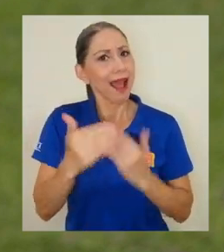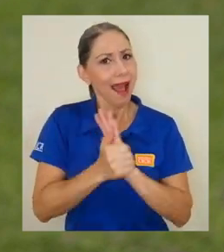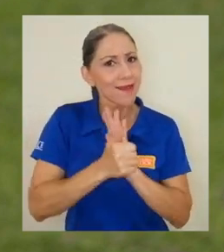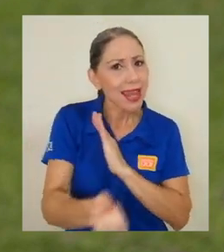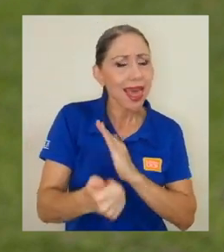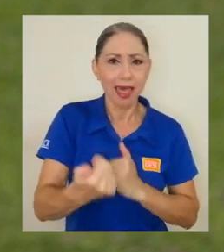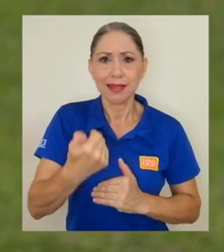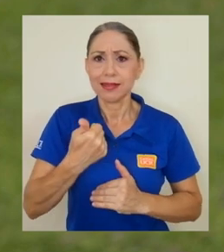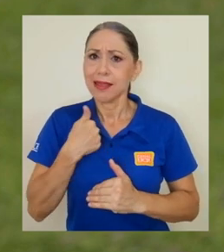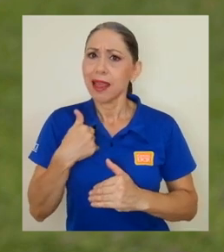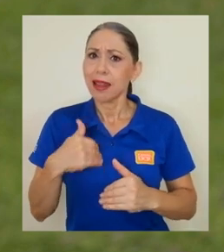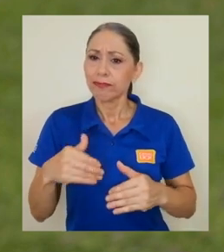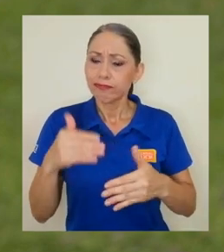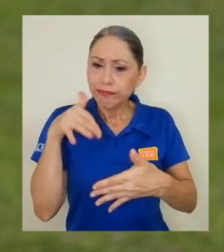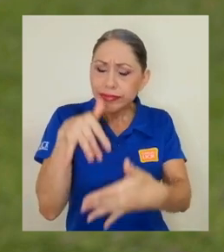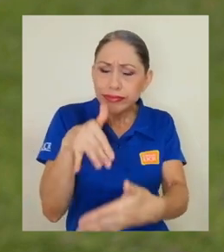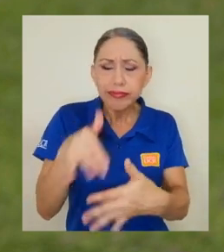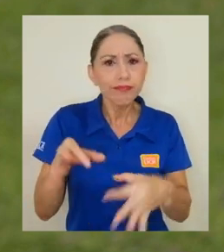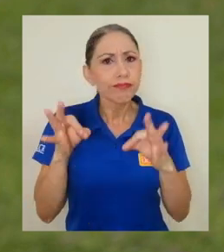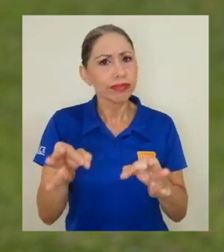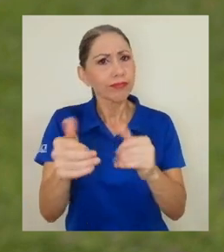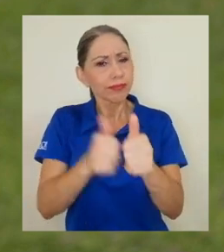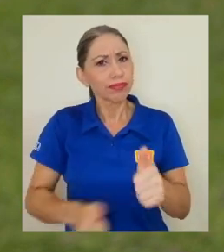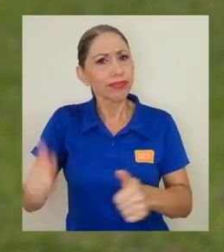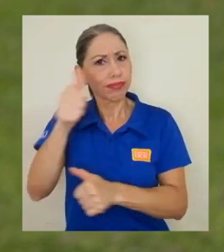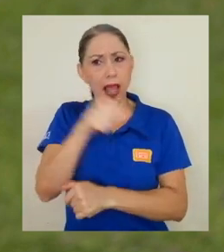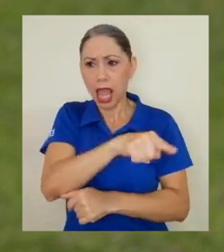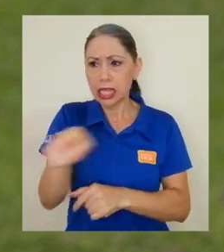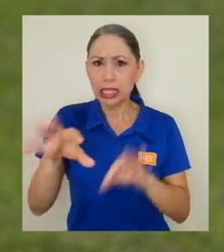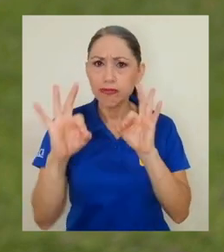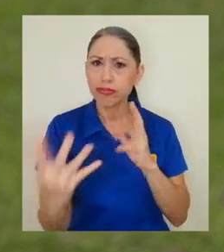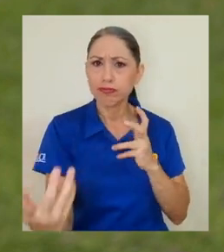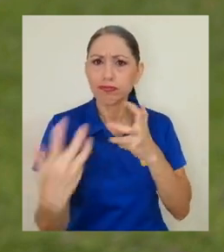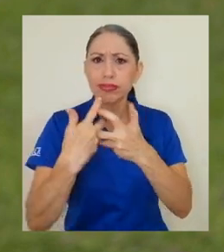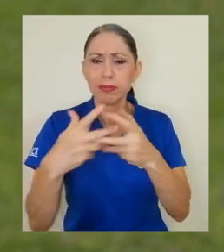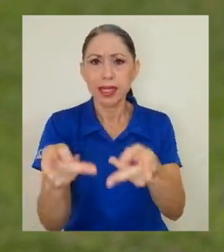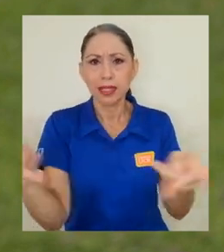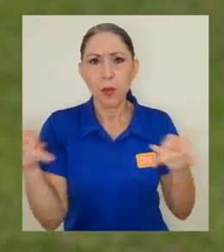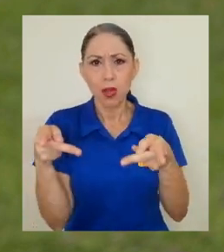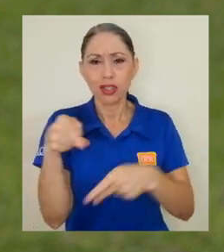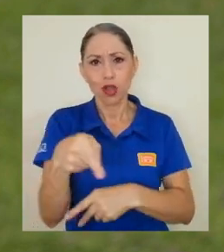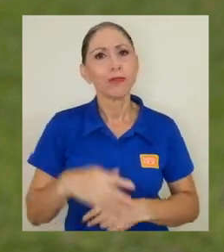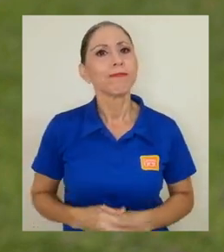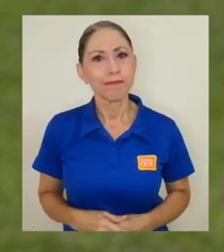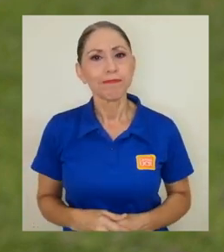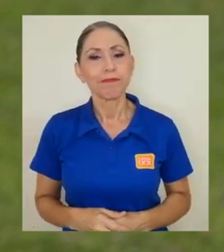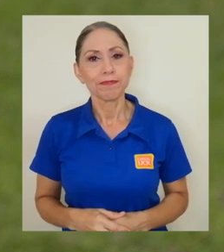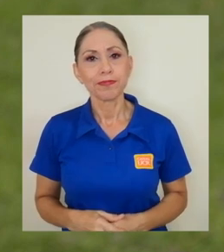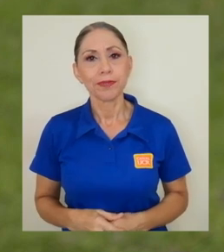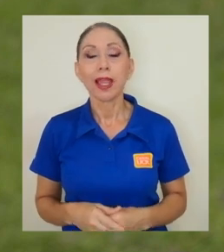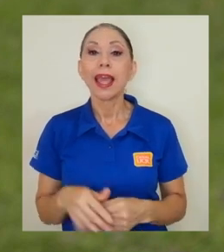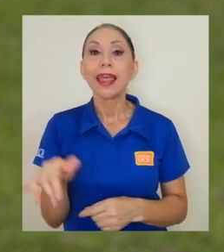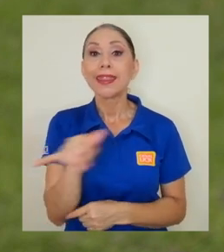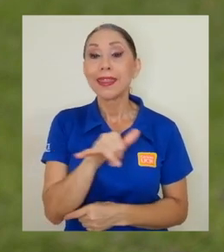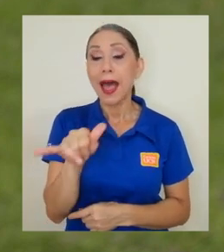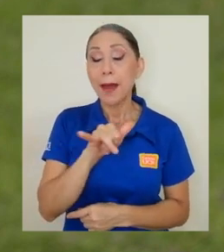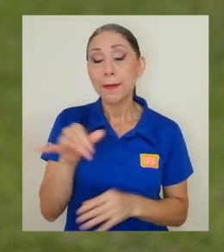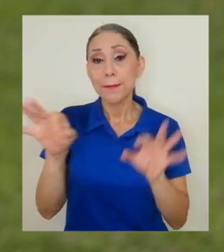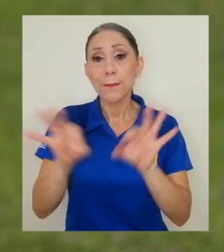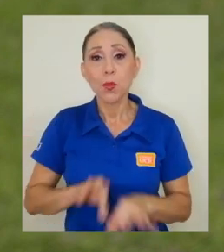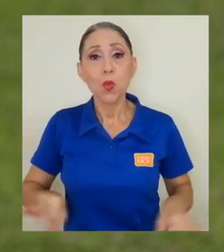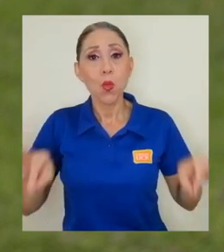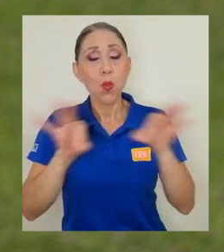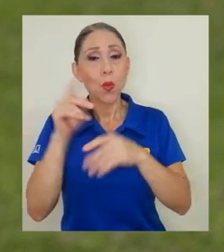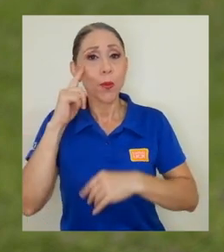habilidades y destrezas que la hacen ser idóneas para estar en ese puesto. Luego, también para mí es muy